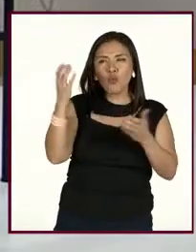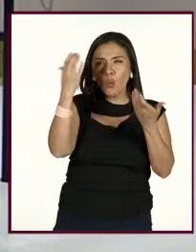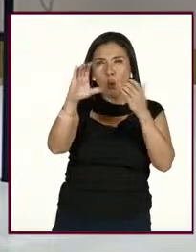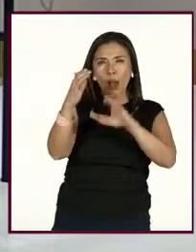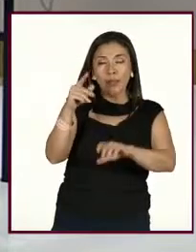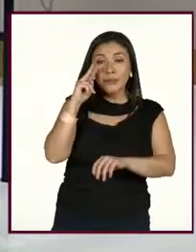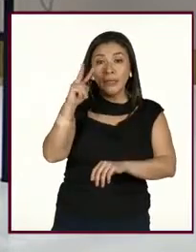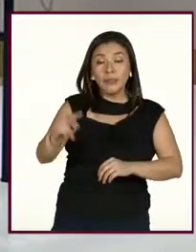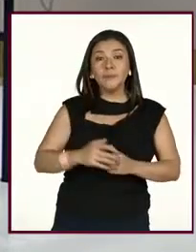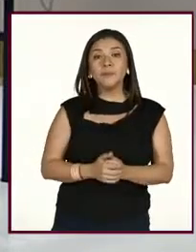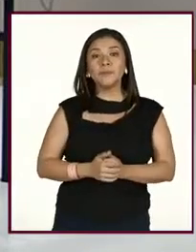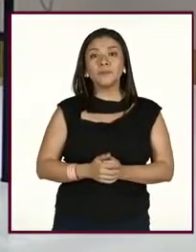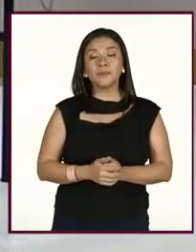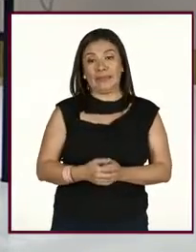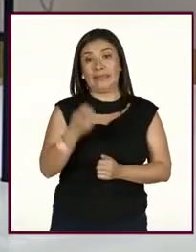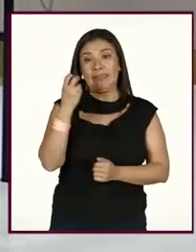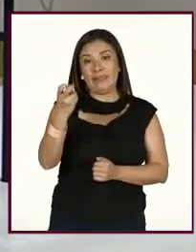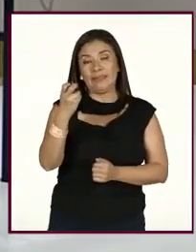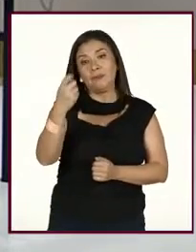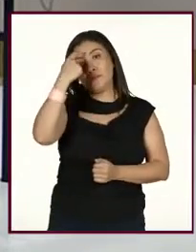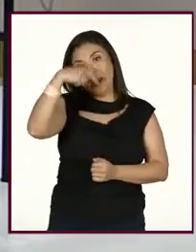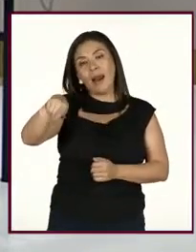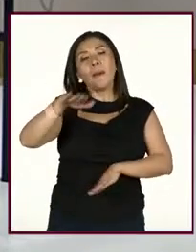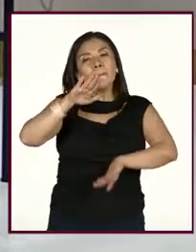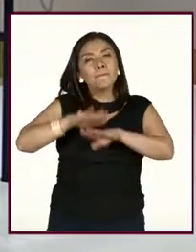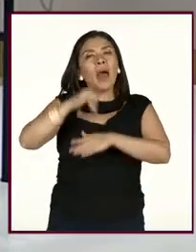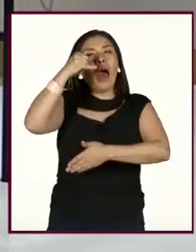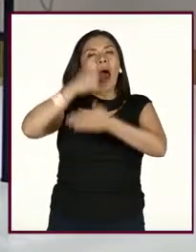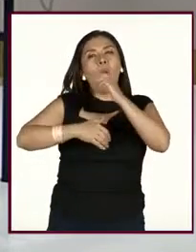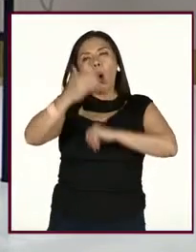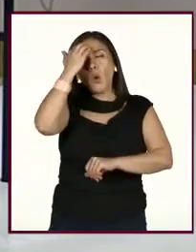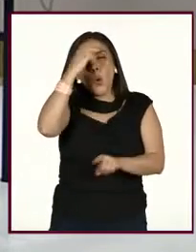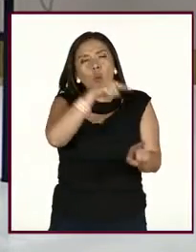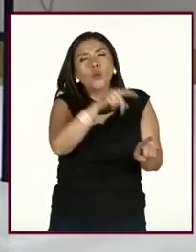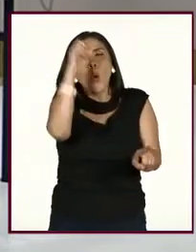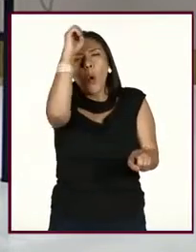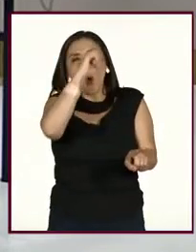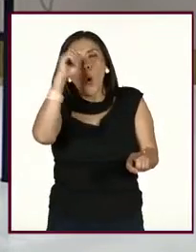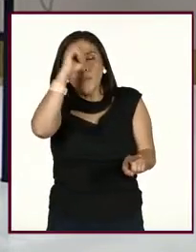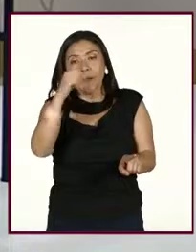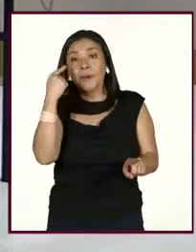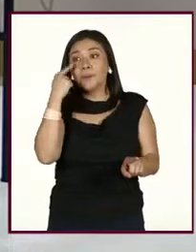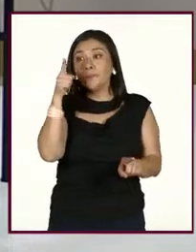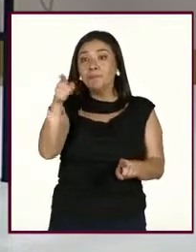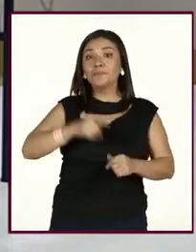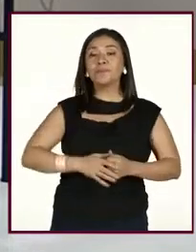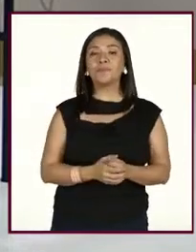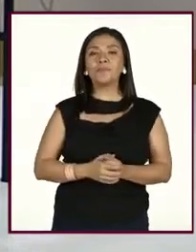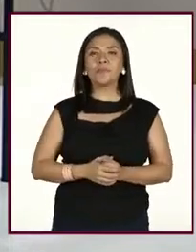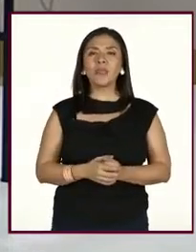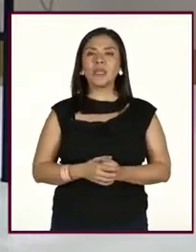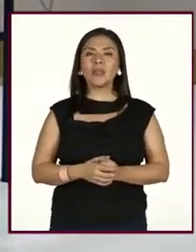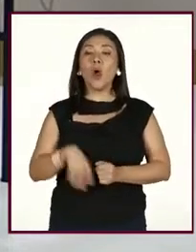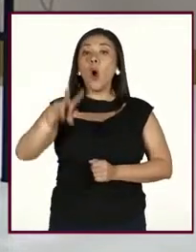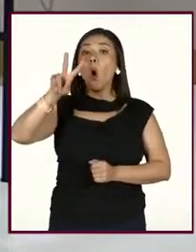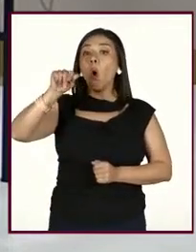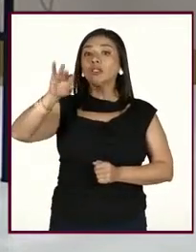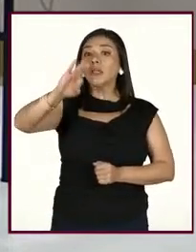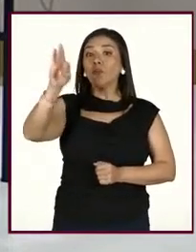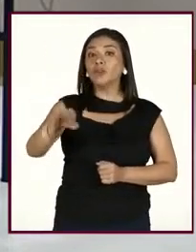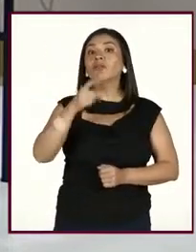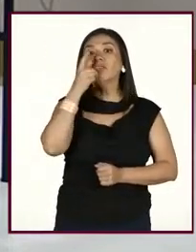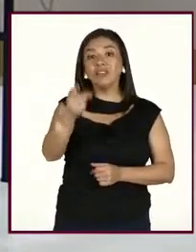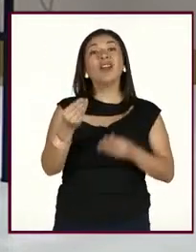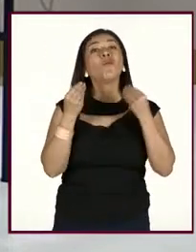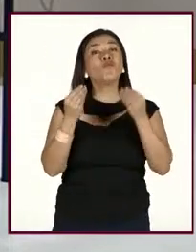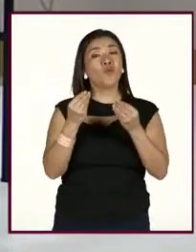Y de esta manera, bueno, pues vamos a conocer tus comentarios. Aquí tengo que 80% dijo